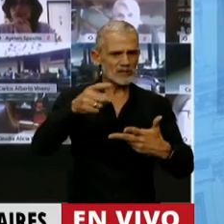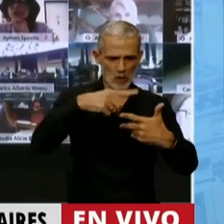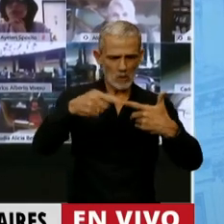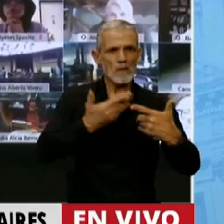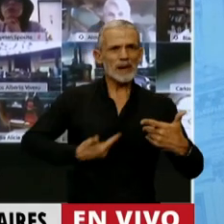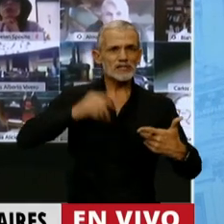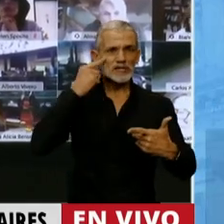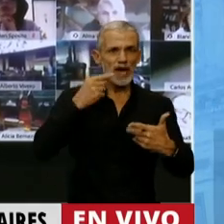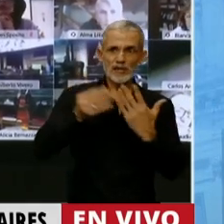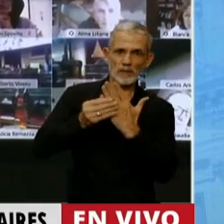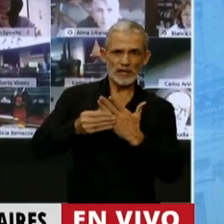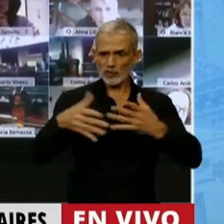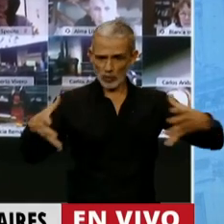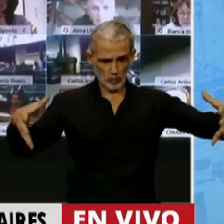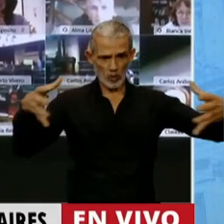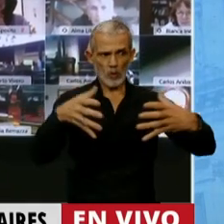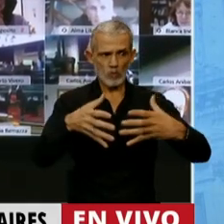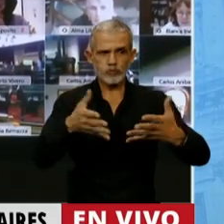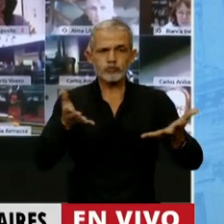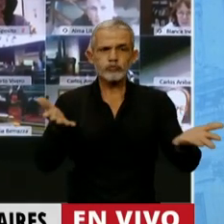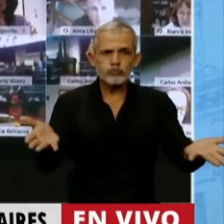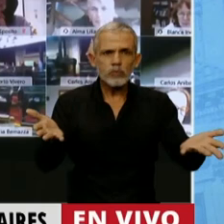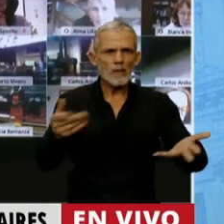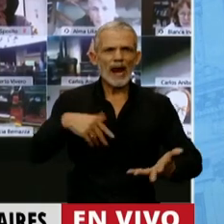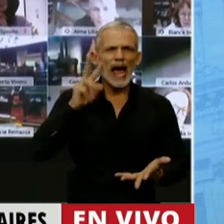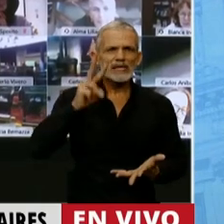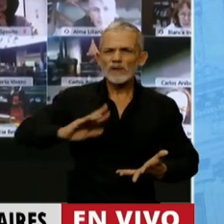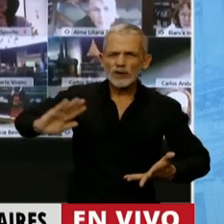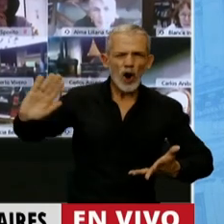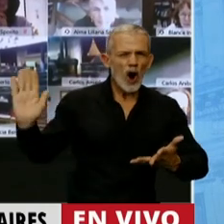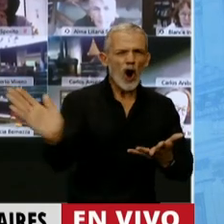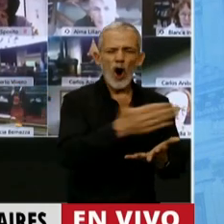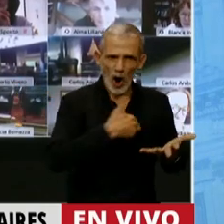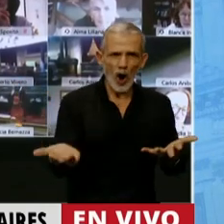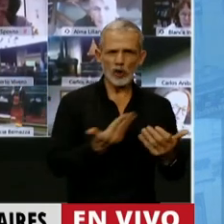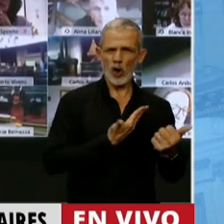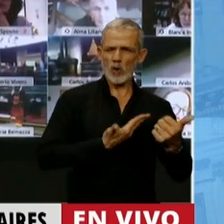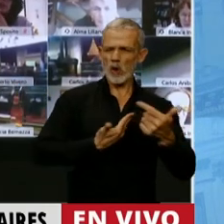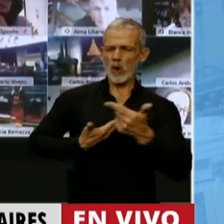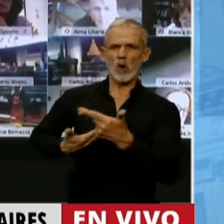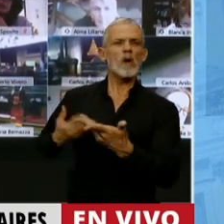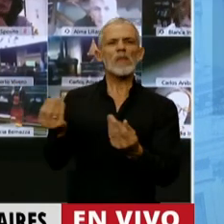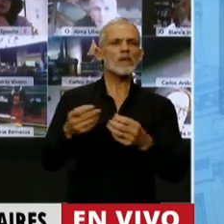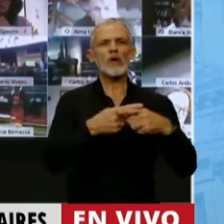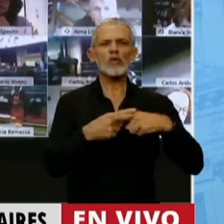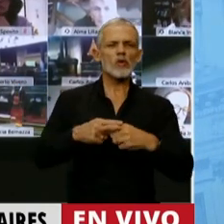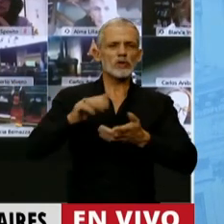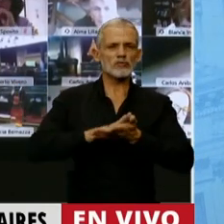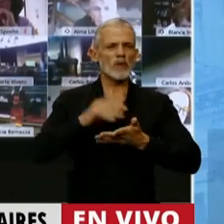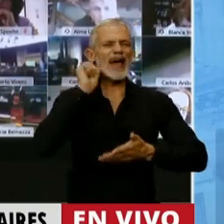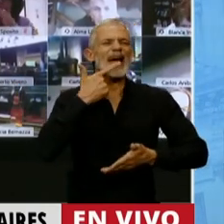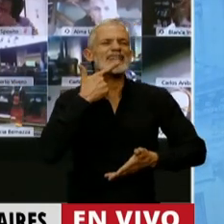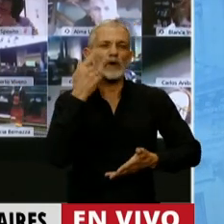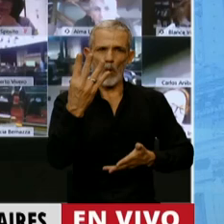presidente y varios ministros de todos los sectores, para que se vea que es todo el arco gobernante, para discutir el plan Gas 4.